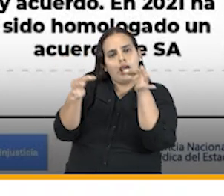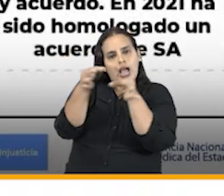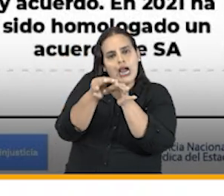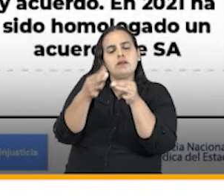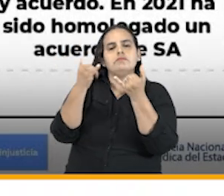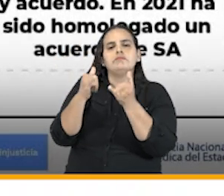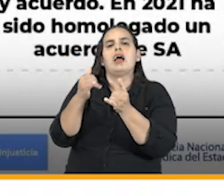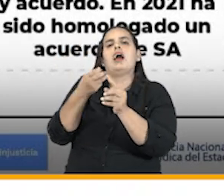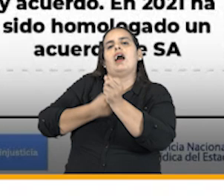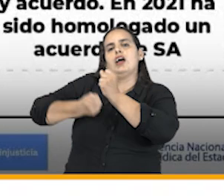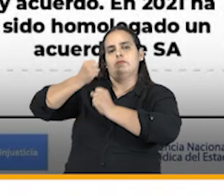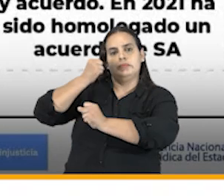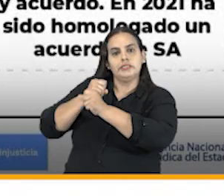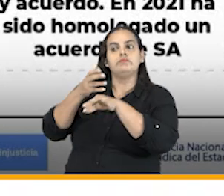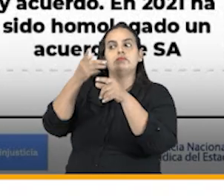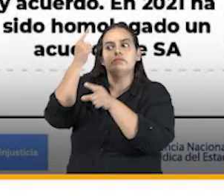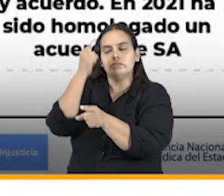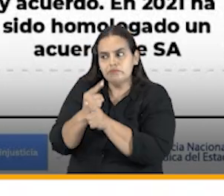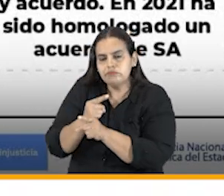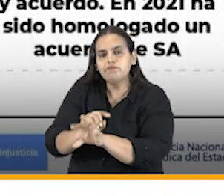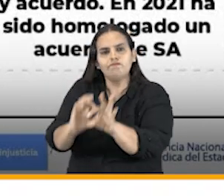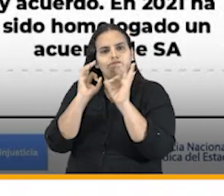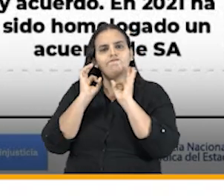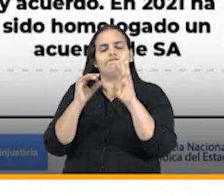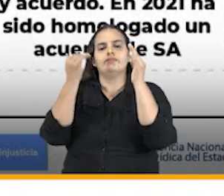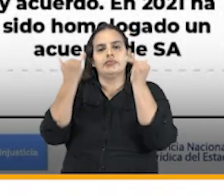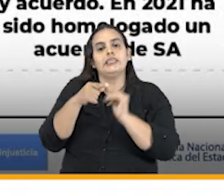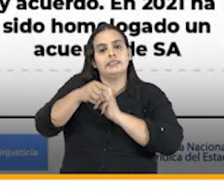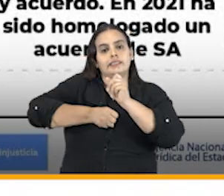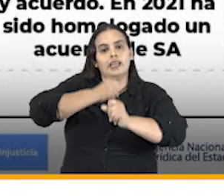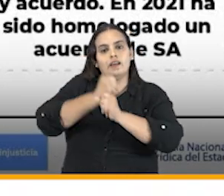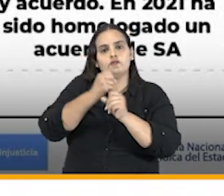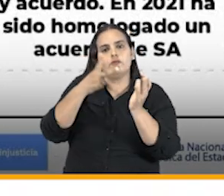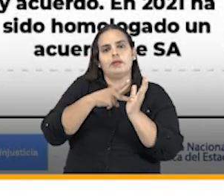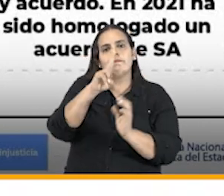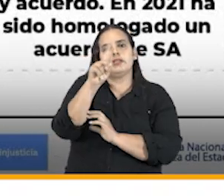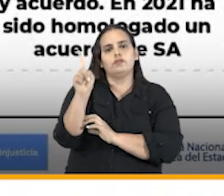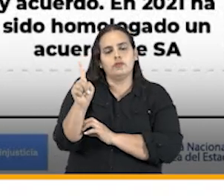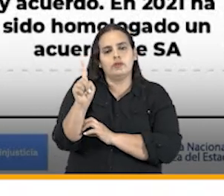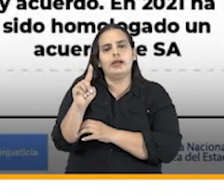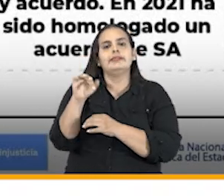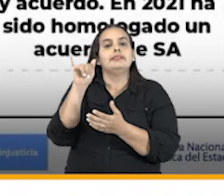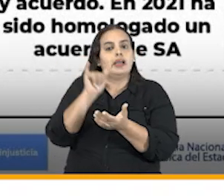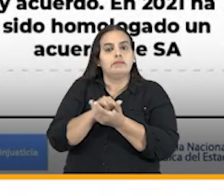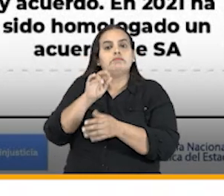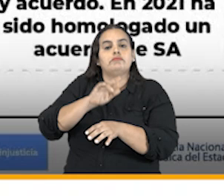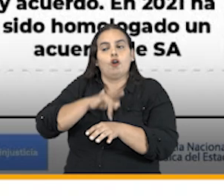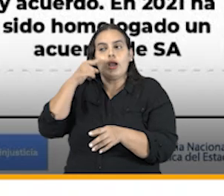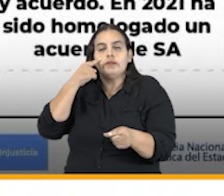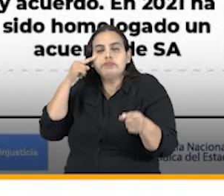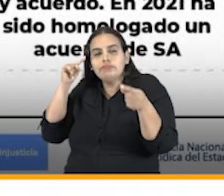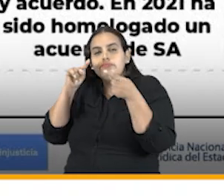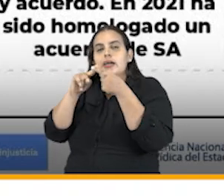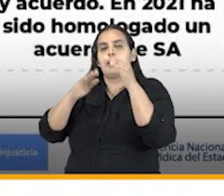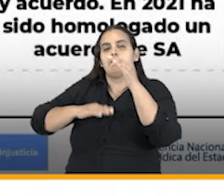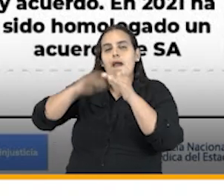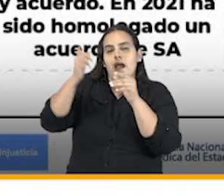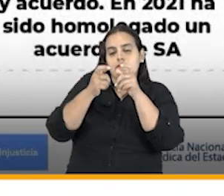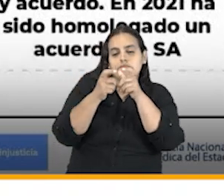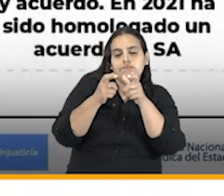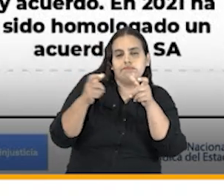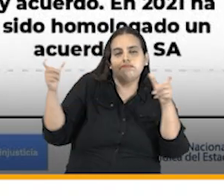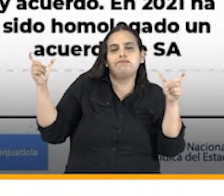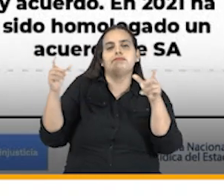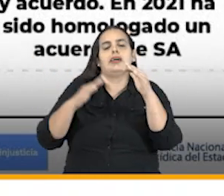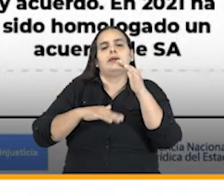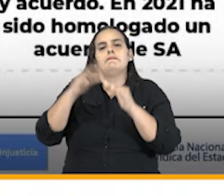el año pasado y confirmamos y reiteramos que en este año 2021 tenemos la meta de aumentar los casos